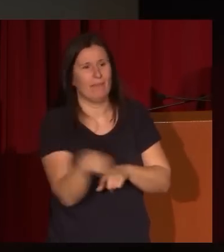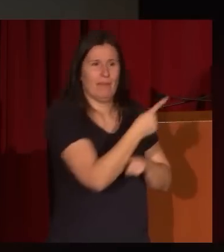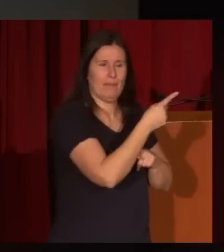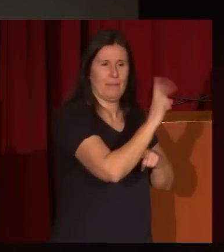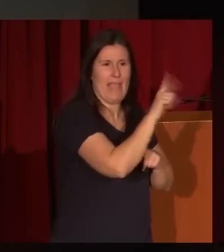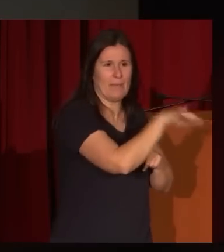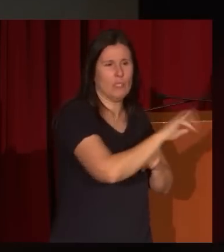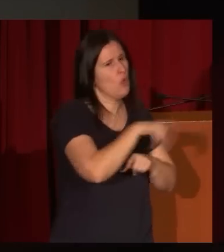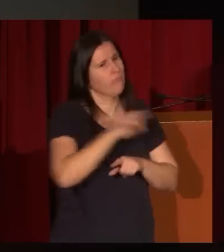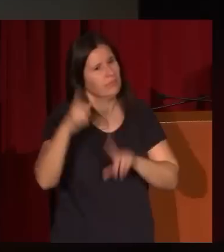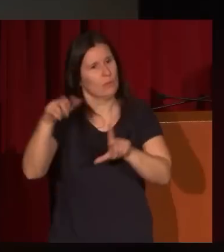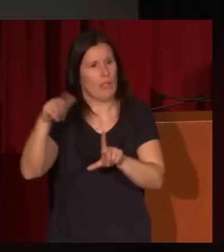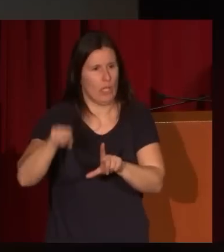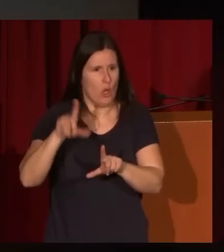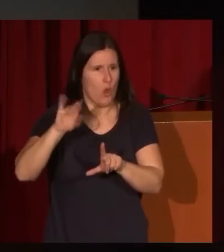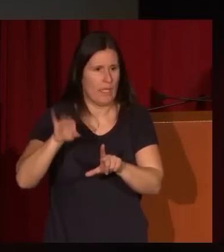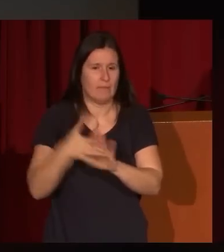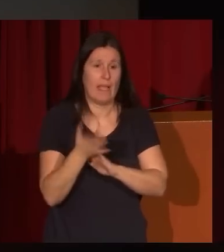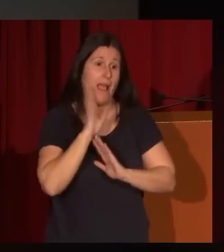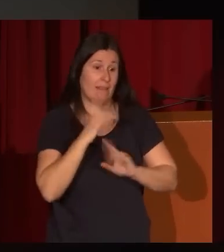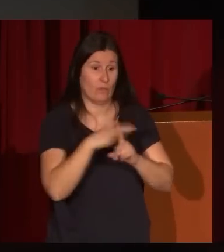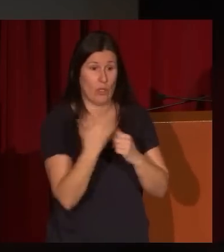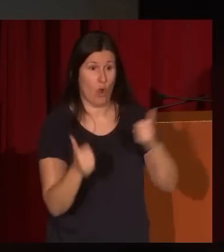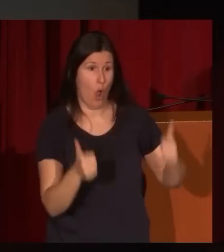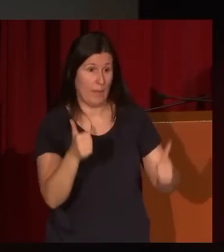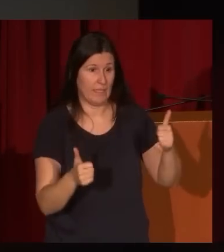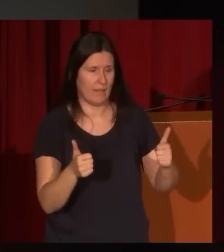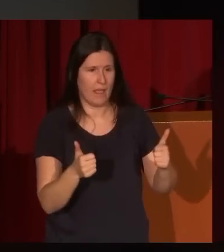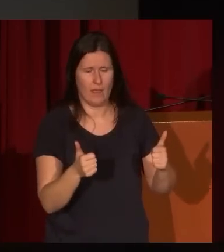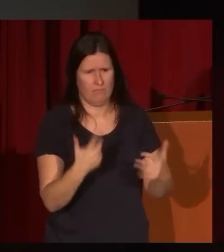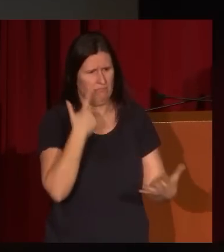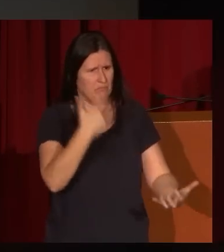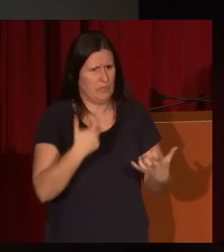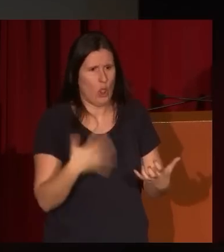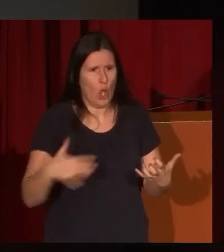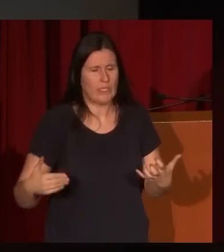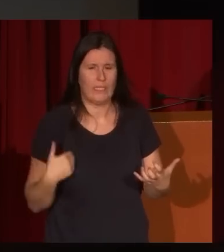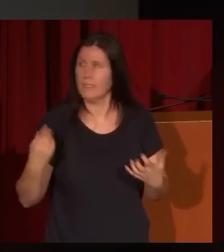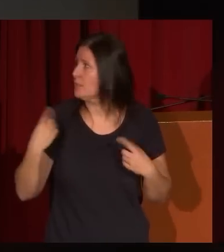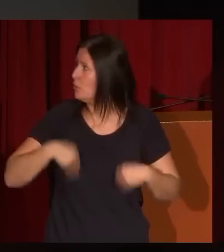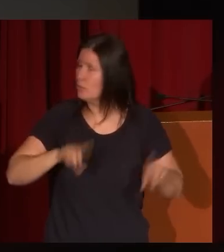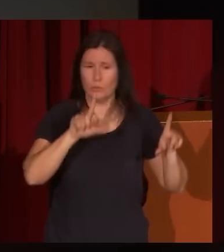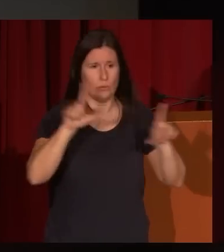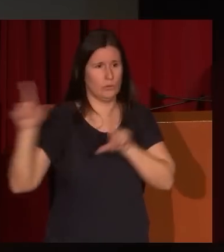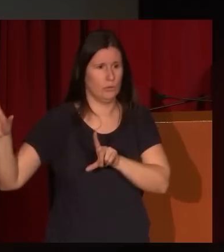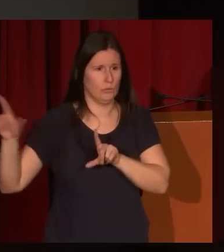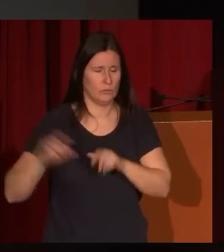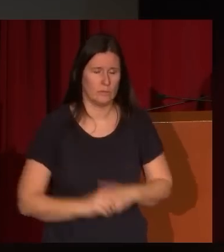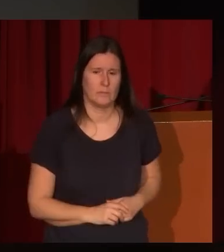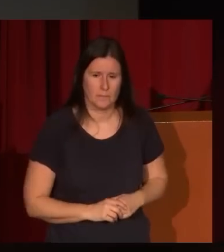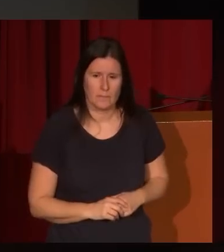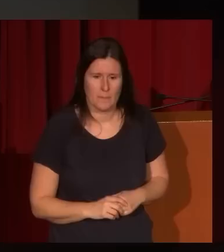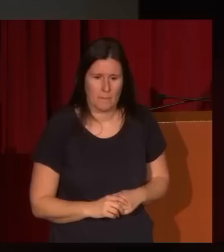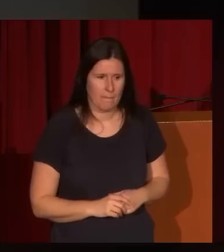siendo obras de Lucas. Esa competencia de la que les hablo tiene su ejemplo más claro en esto que les estoy diciendo.